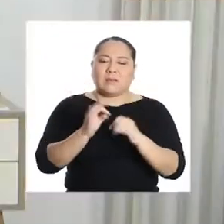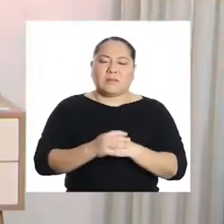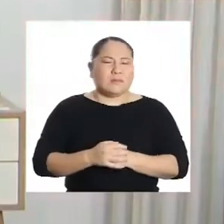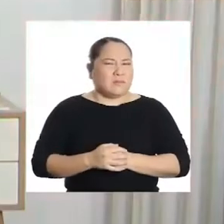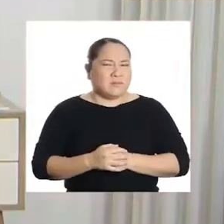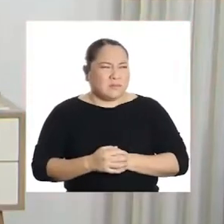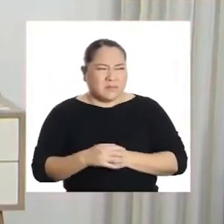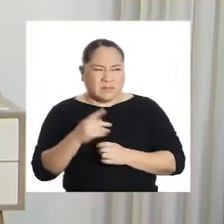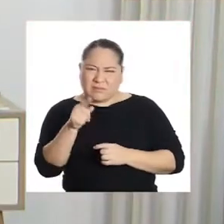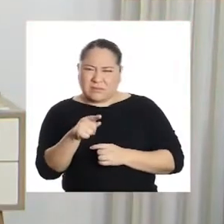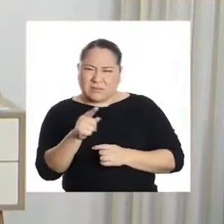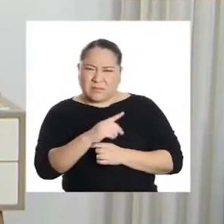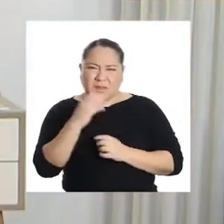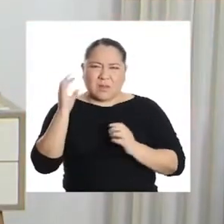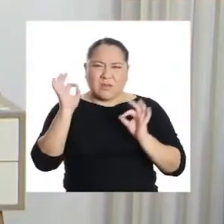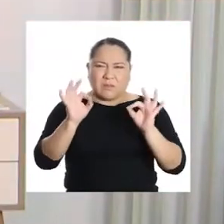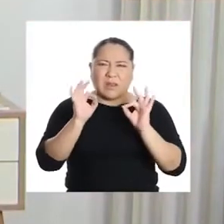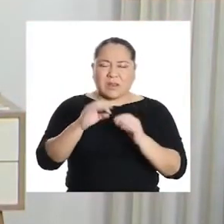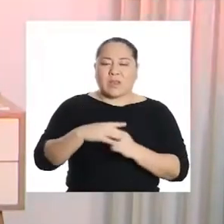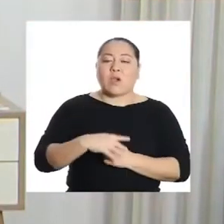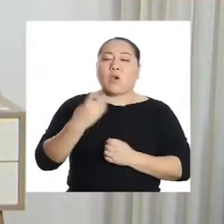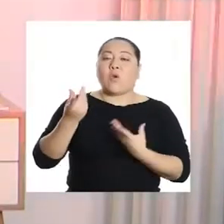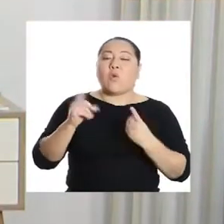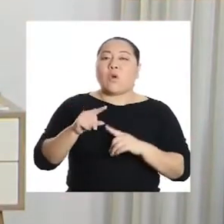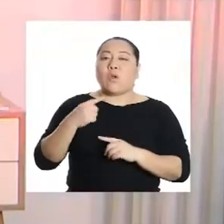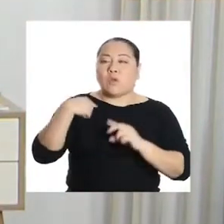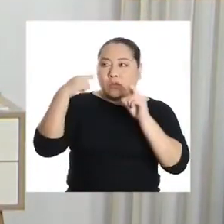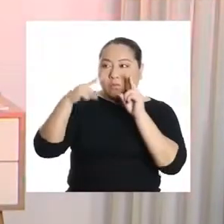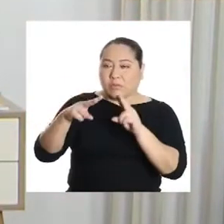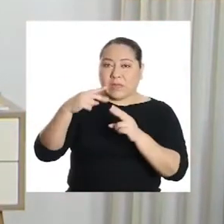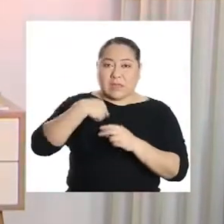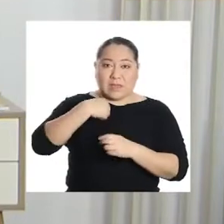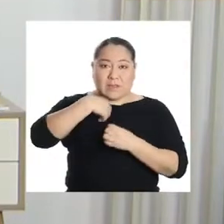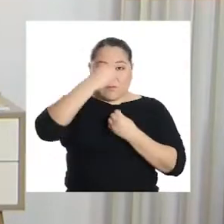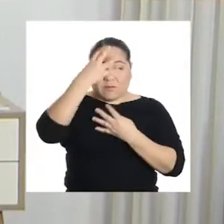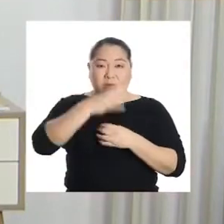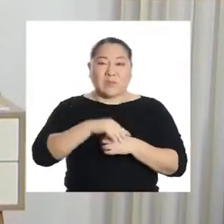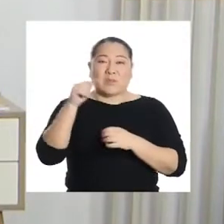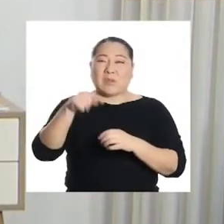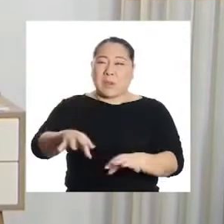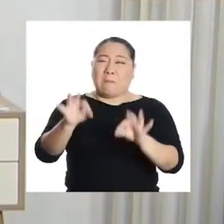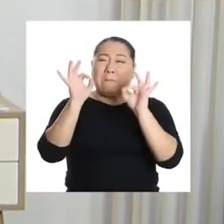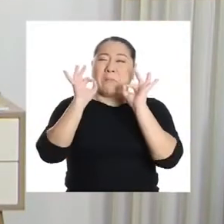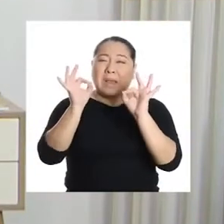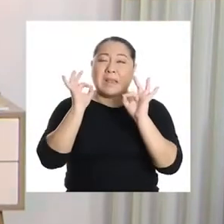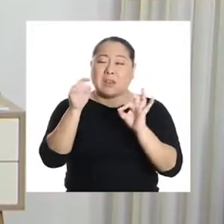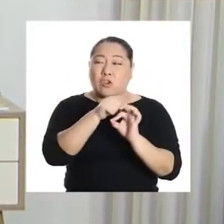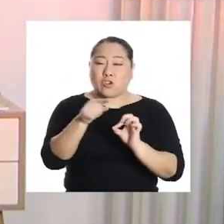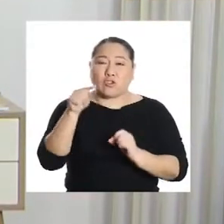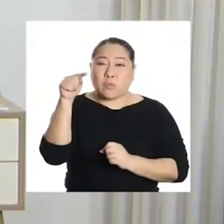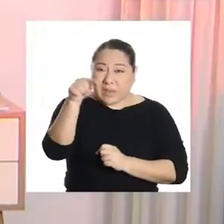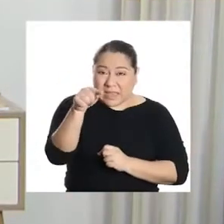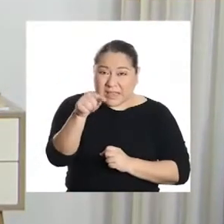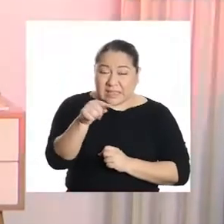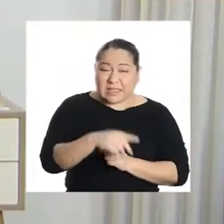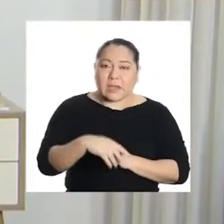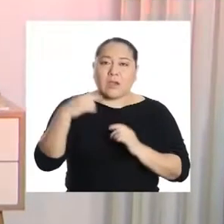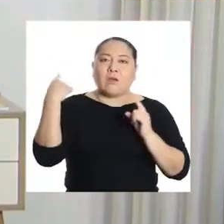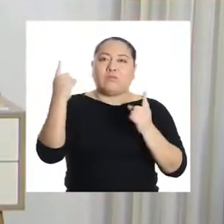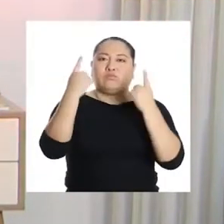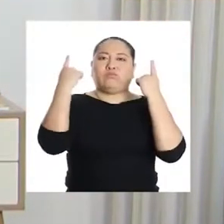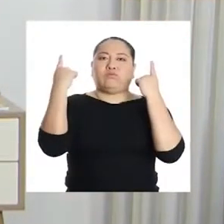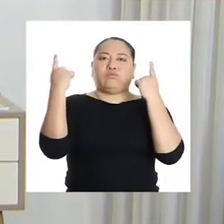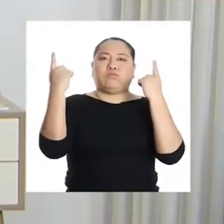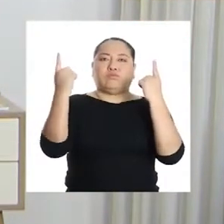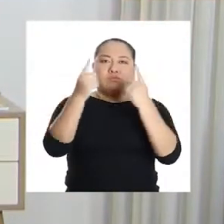¿Sistema de alerta? Cuando mi data reconoce algo potencialmente peligroso para ti, se